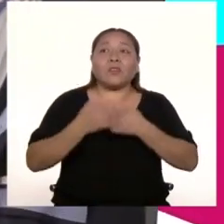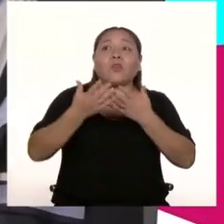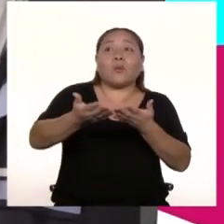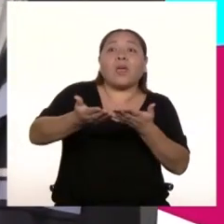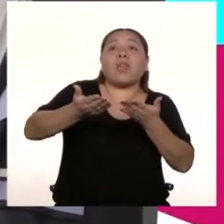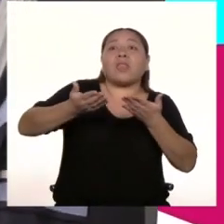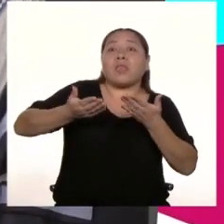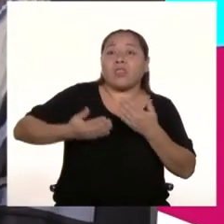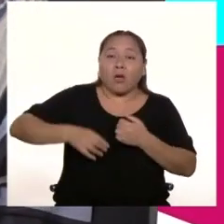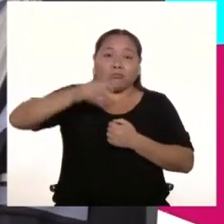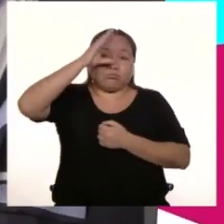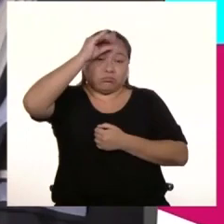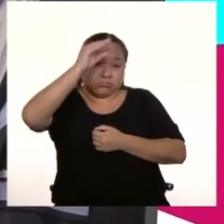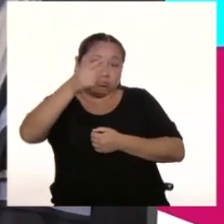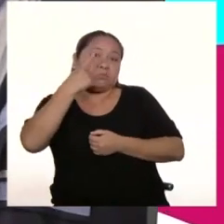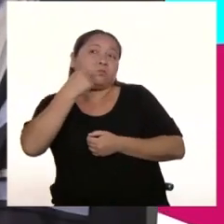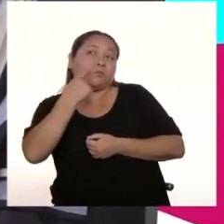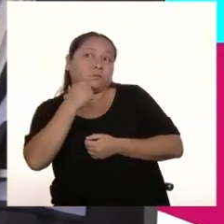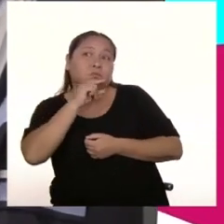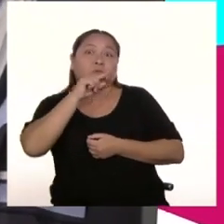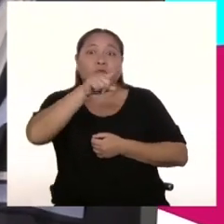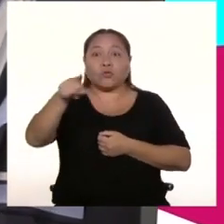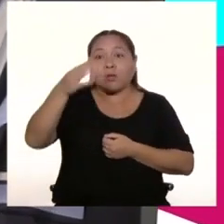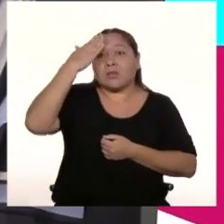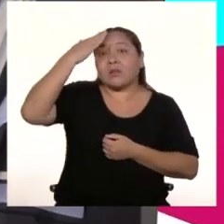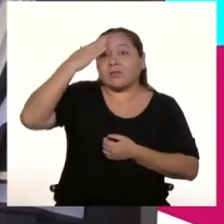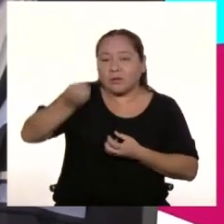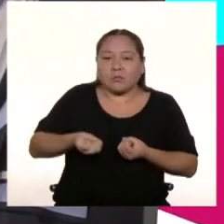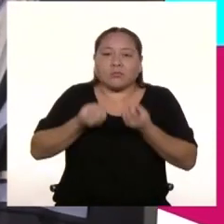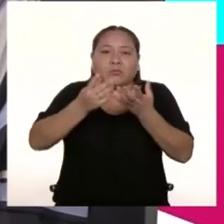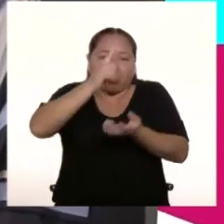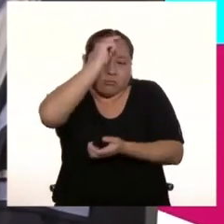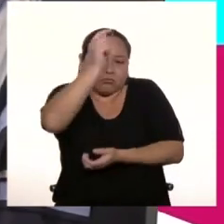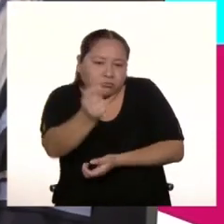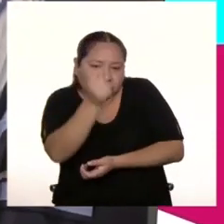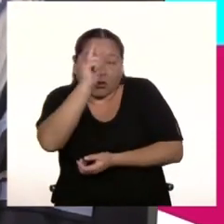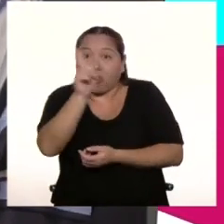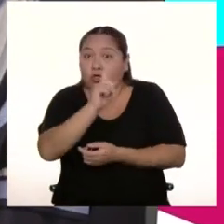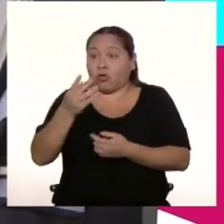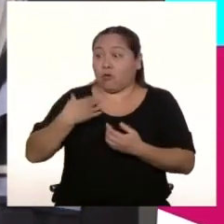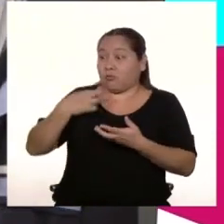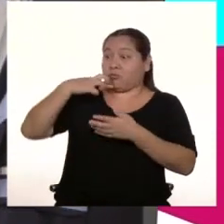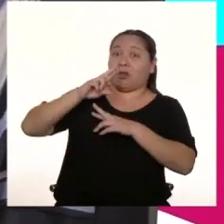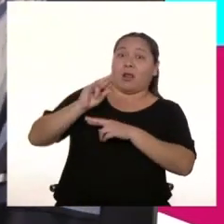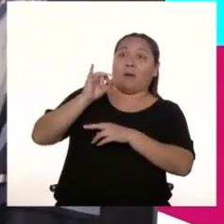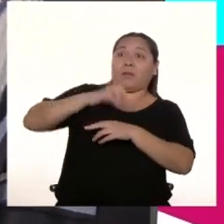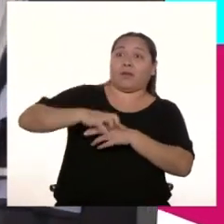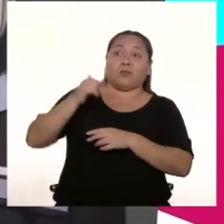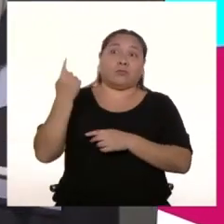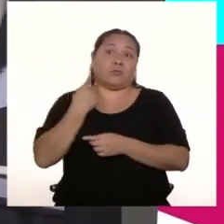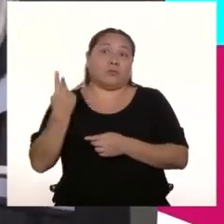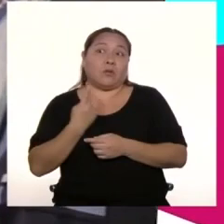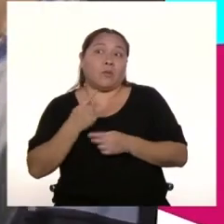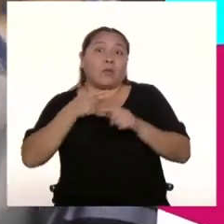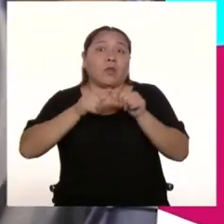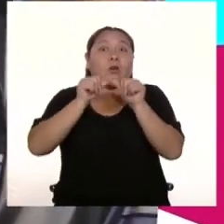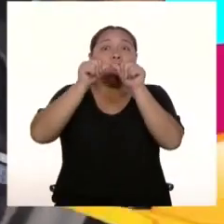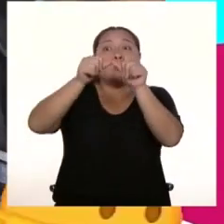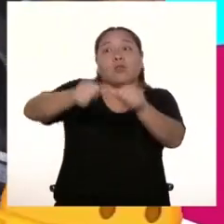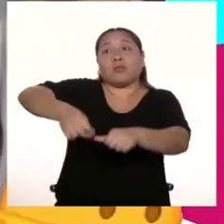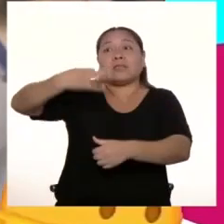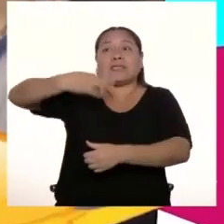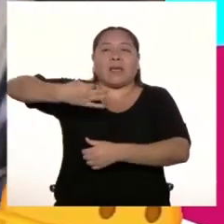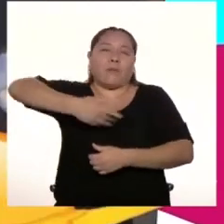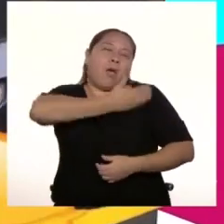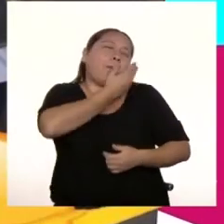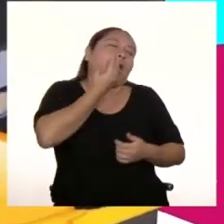Bienvenidos, señoras y señores. Usted sabrá que siempre le tiramos los honores. No somos raperos, mucho menos los cantados. Pero parados con él nos sentimos siempre